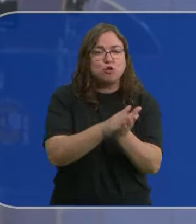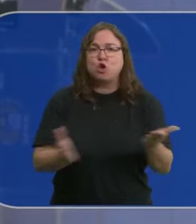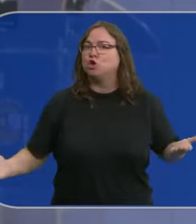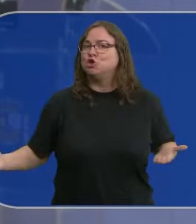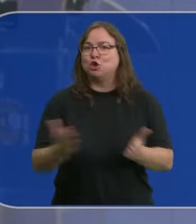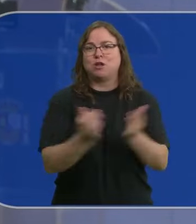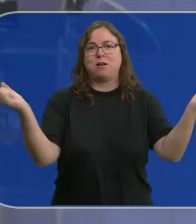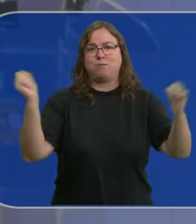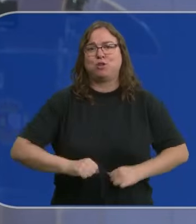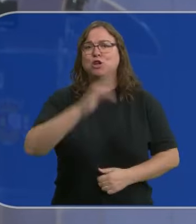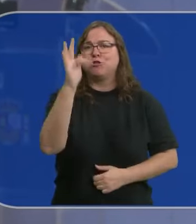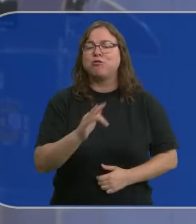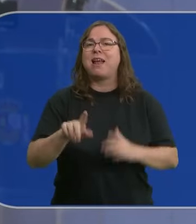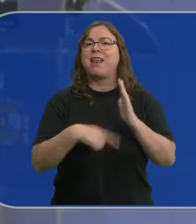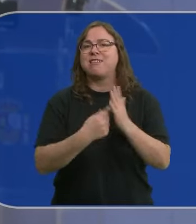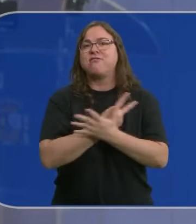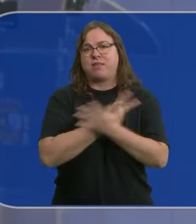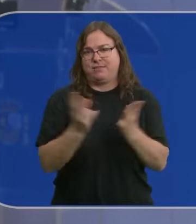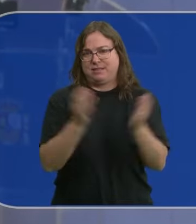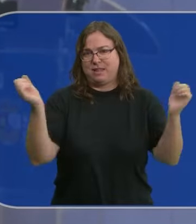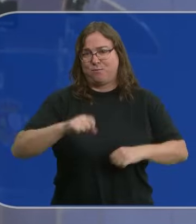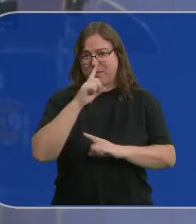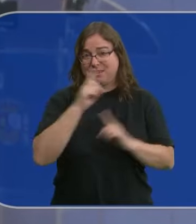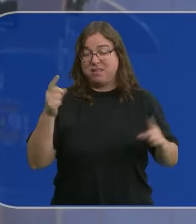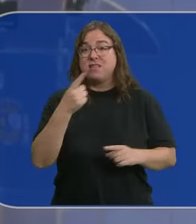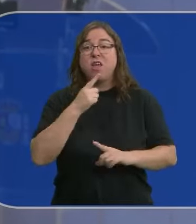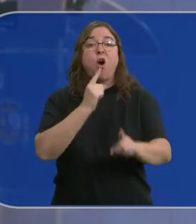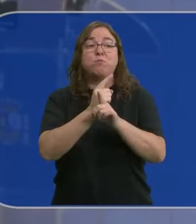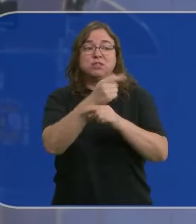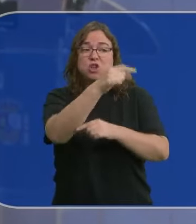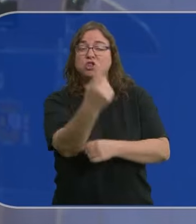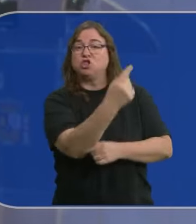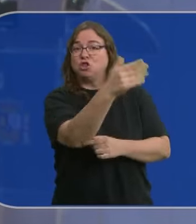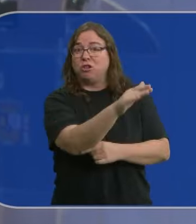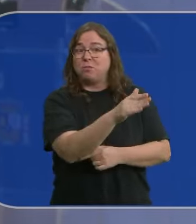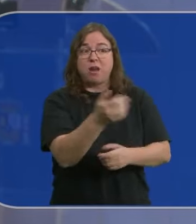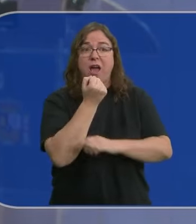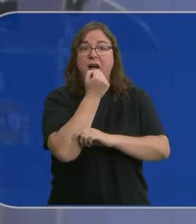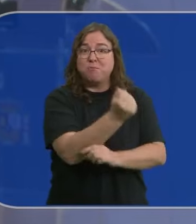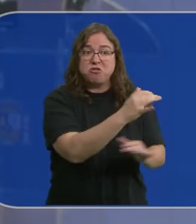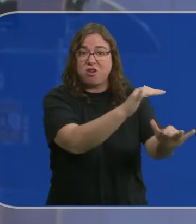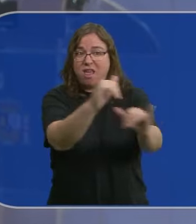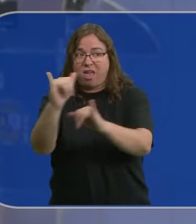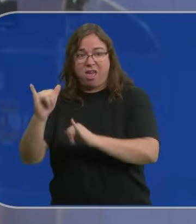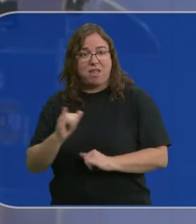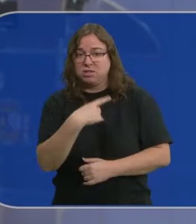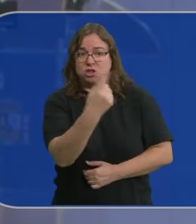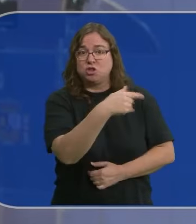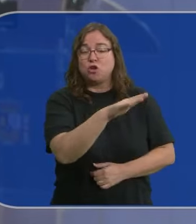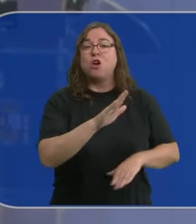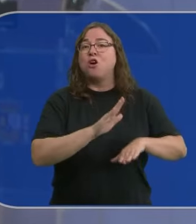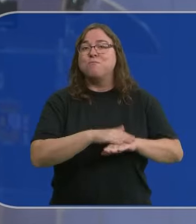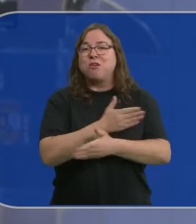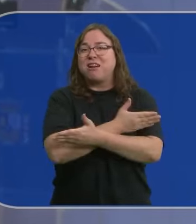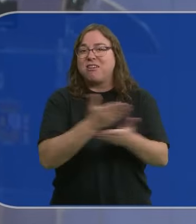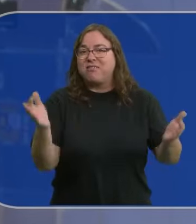Ejecutivo, un total de 17 este año. Y ha añadido que la oposición va en solitario porque no puede contar con el apoyo de ningún otro grupo al